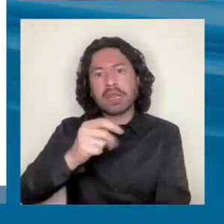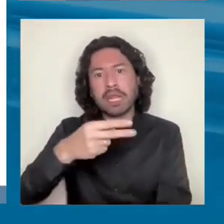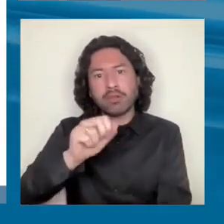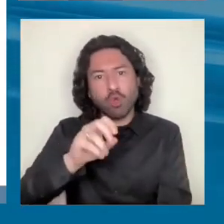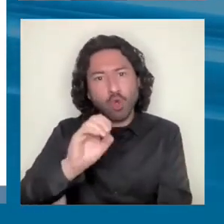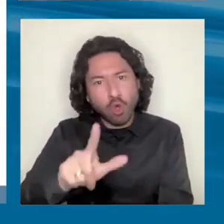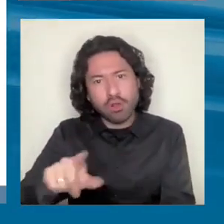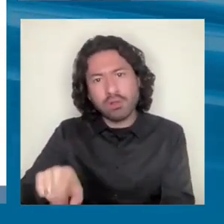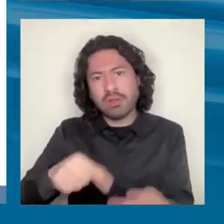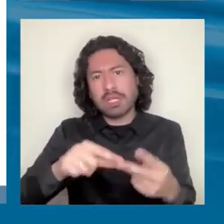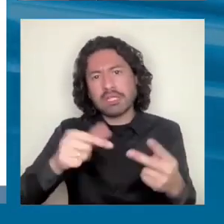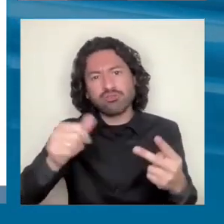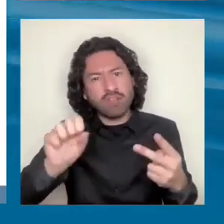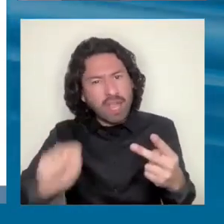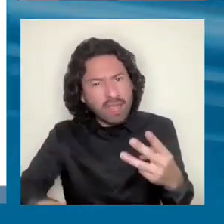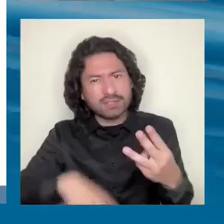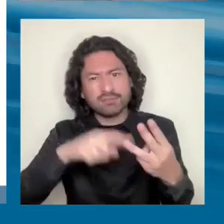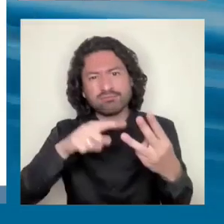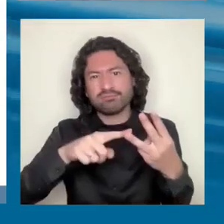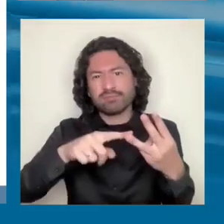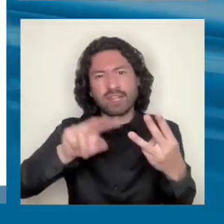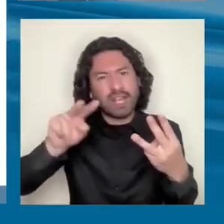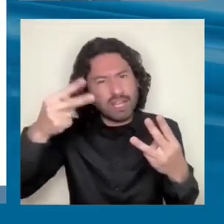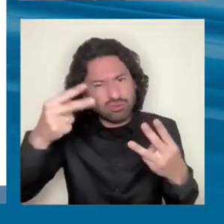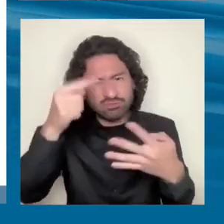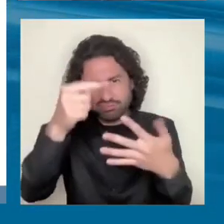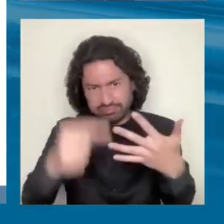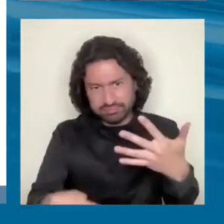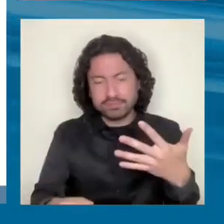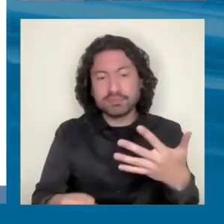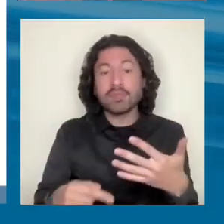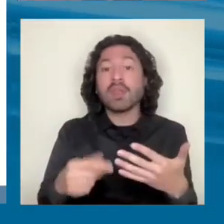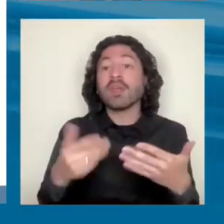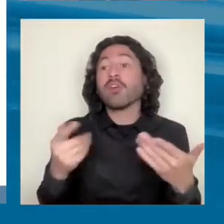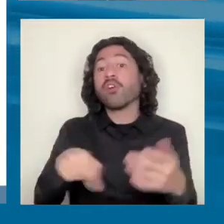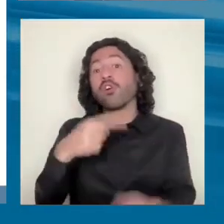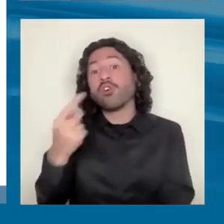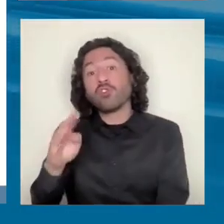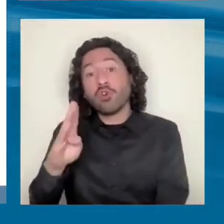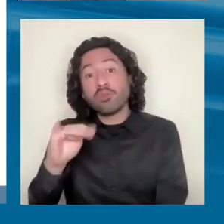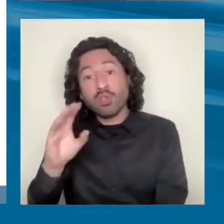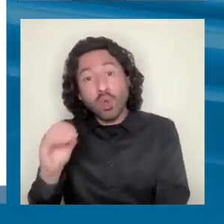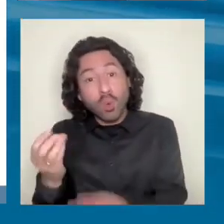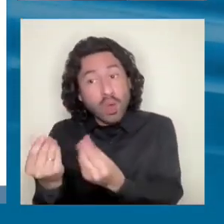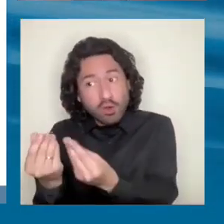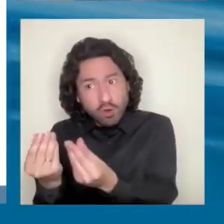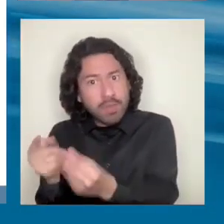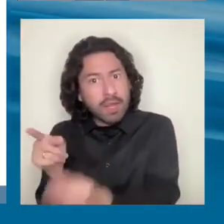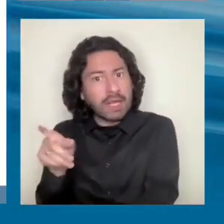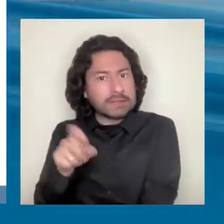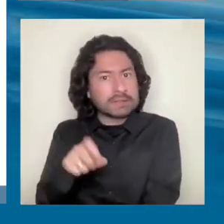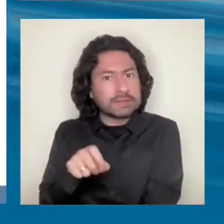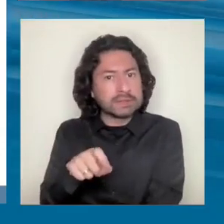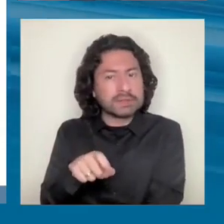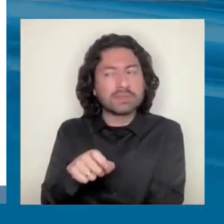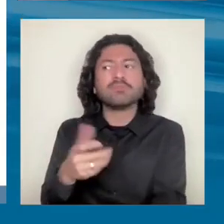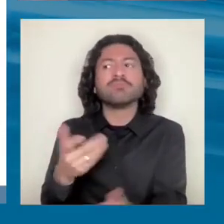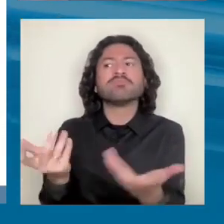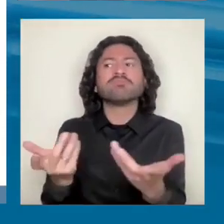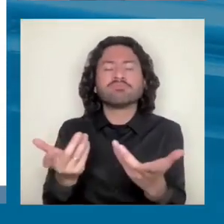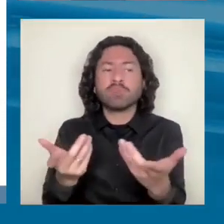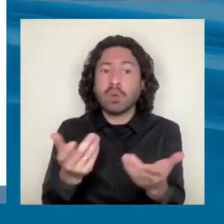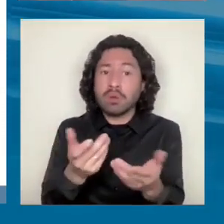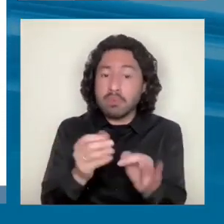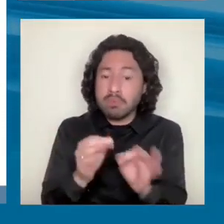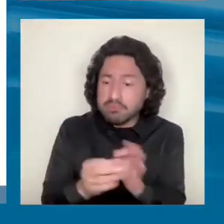electricidad, el hidrógeno, cuáles son las tendencias de demanda. En bioeconomía hay grandes necesidades sobre todo de planificación y coordinación